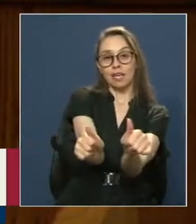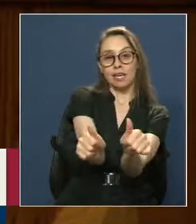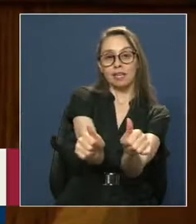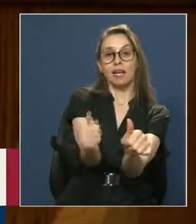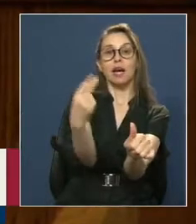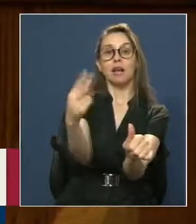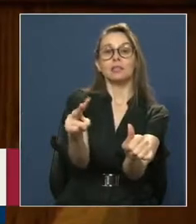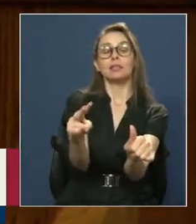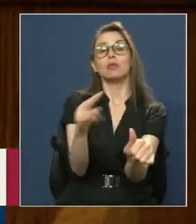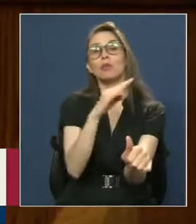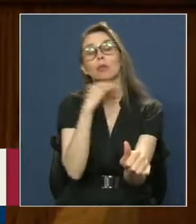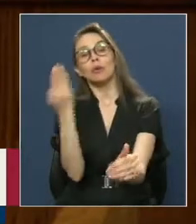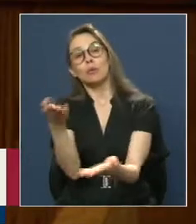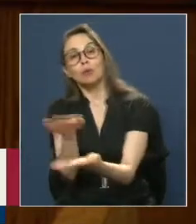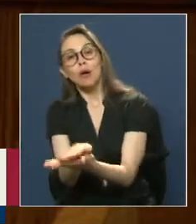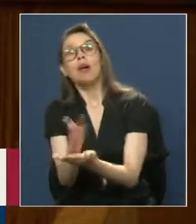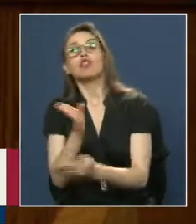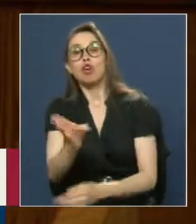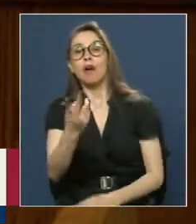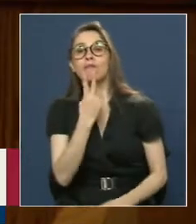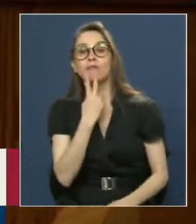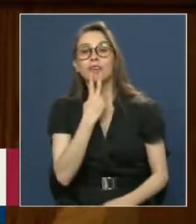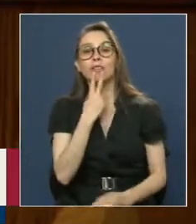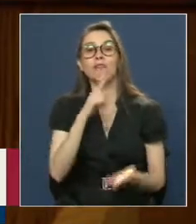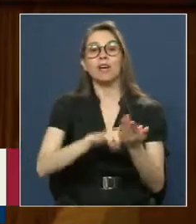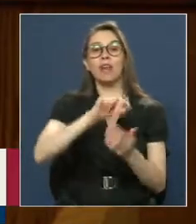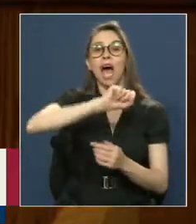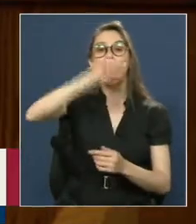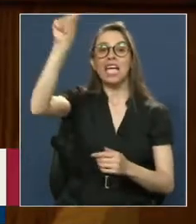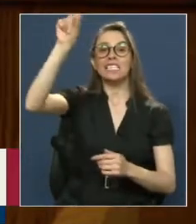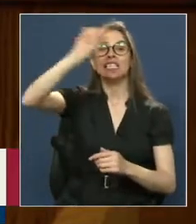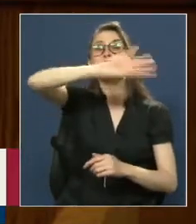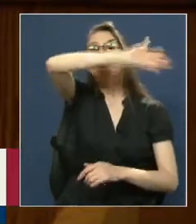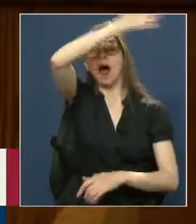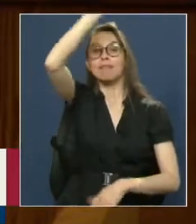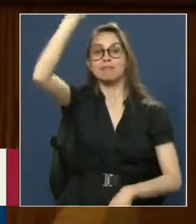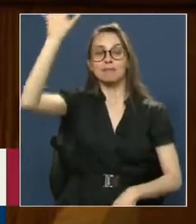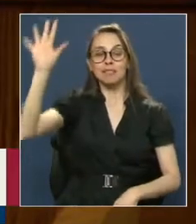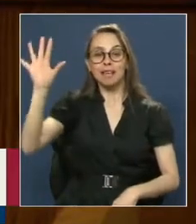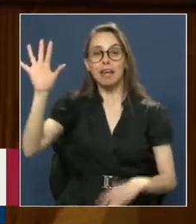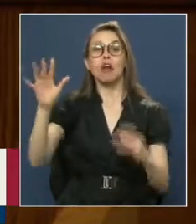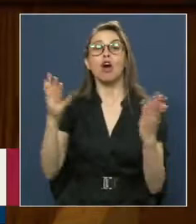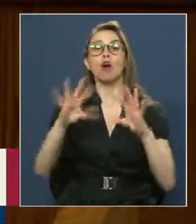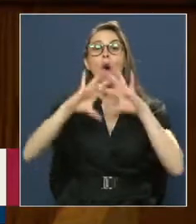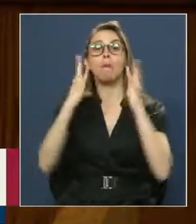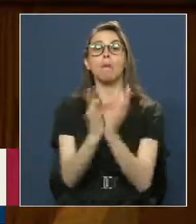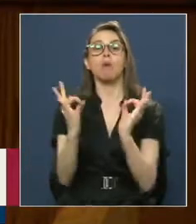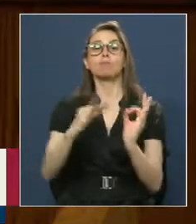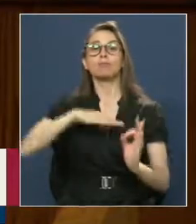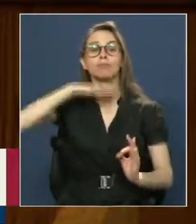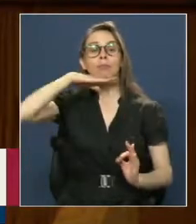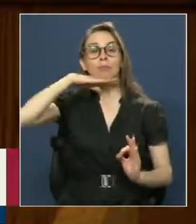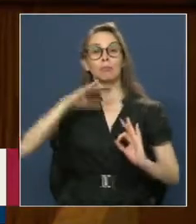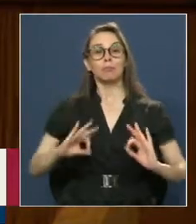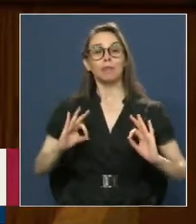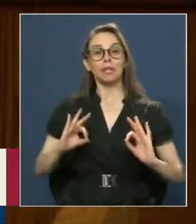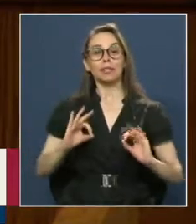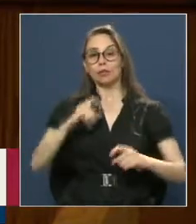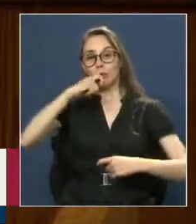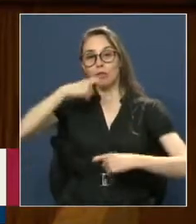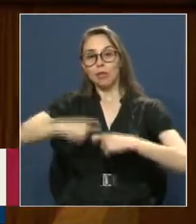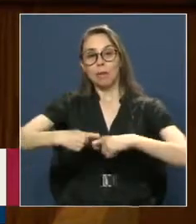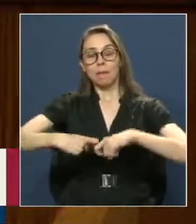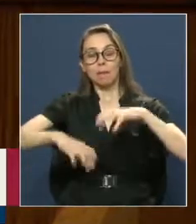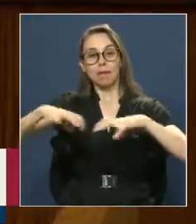su día Moribundo Viviendo El verdadero exilio Del cielo En una especie De plenitud De la piedra